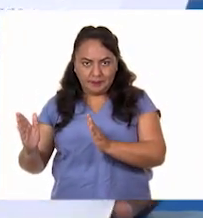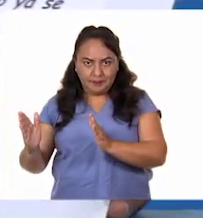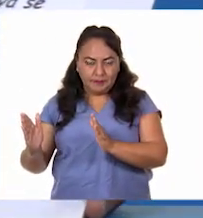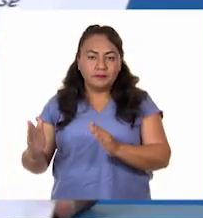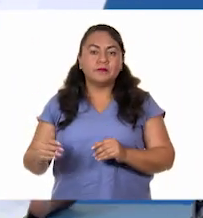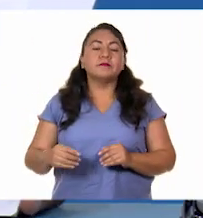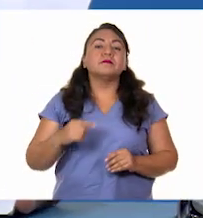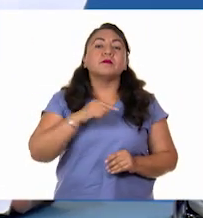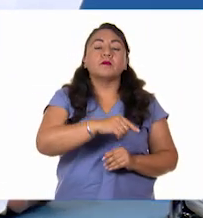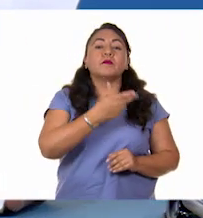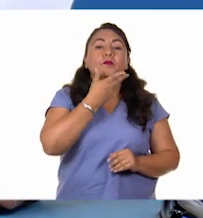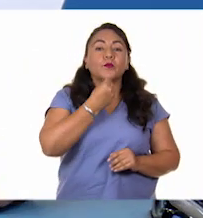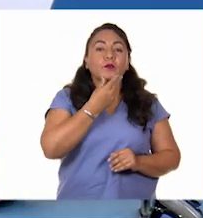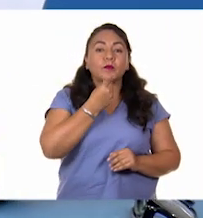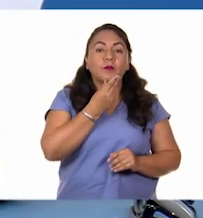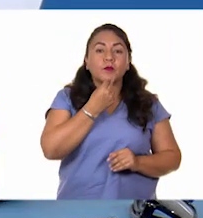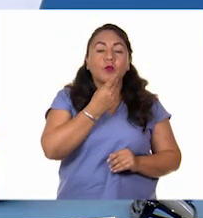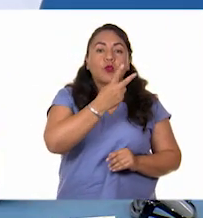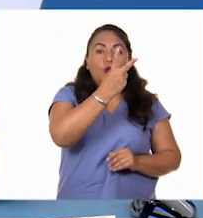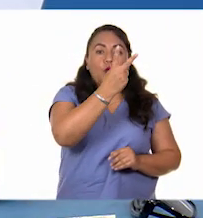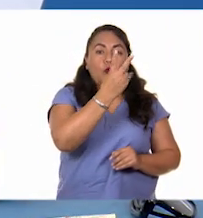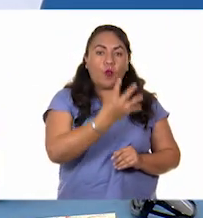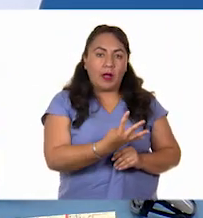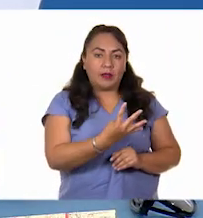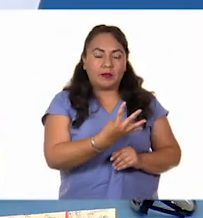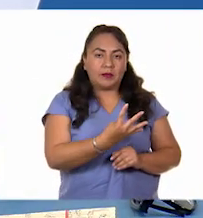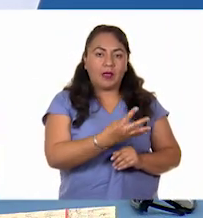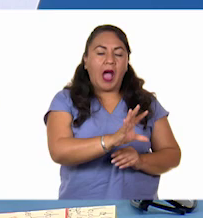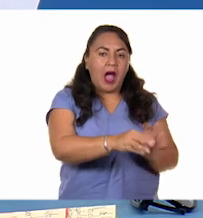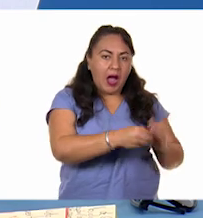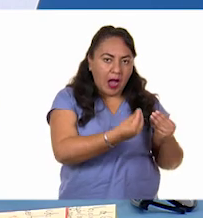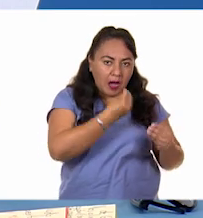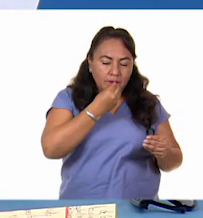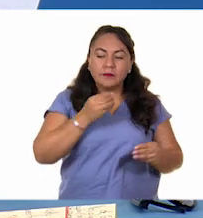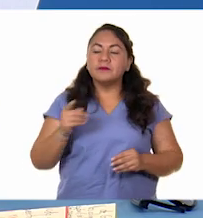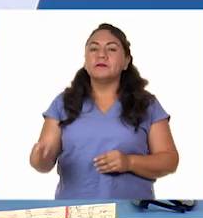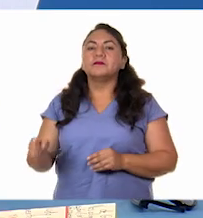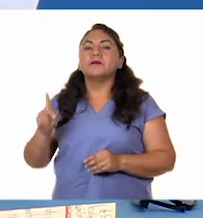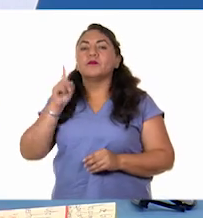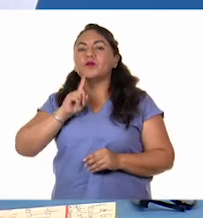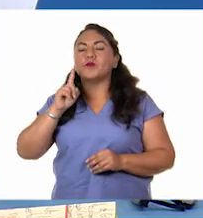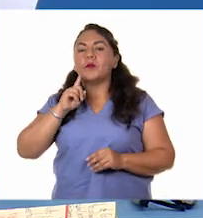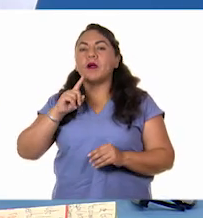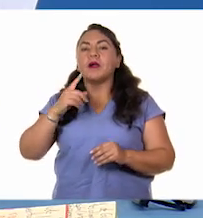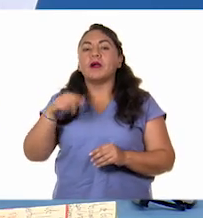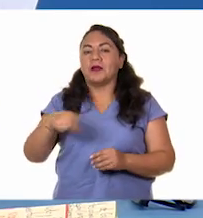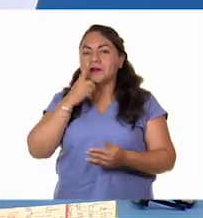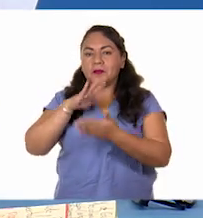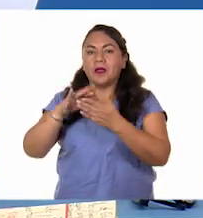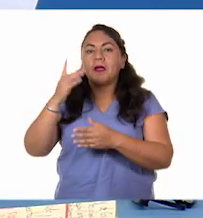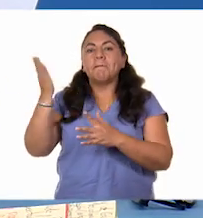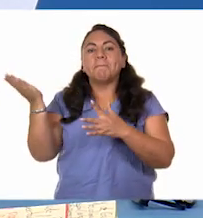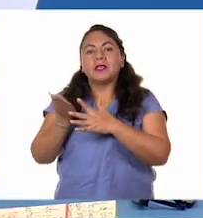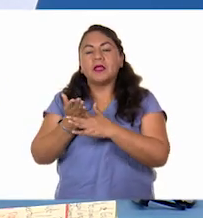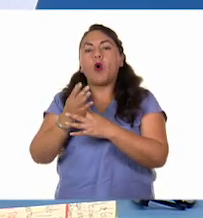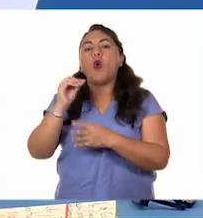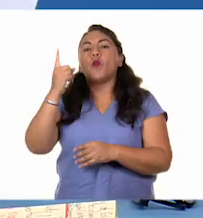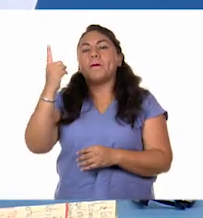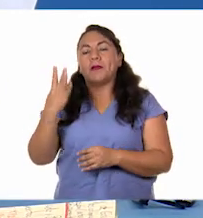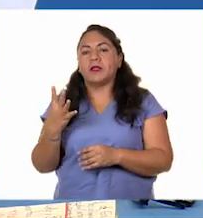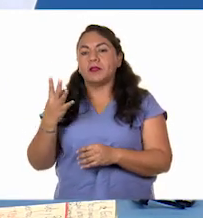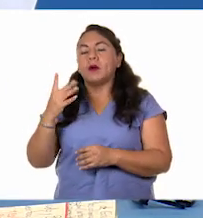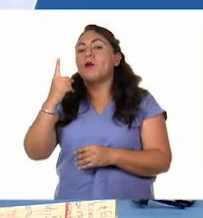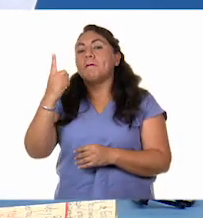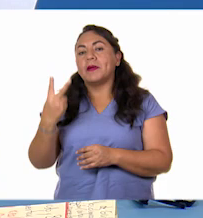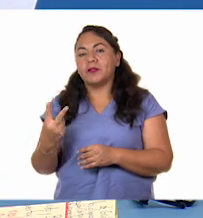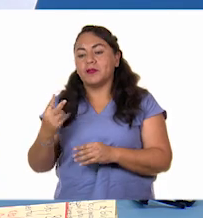En este caso, Juan se comió dos cuartas partes, Ibero se comió, como dice ahí, la mitad o un medio de